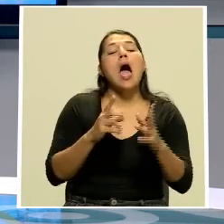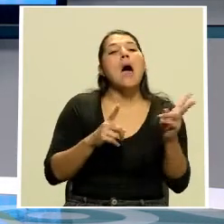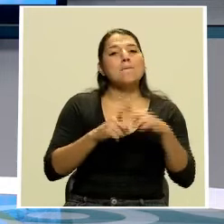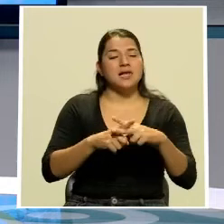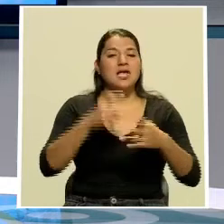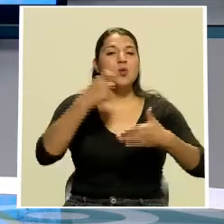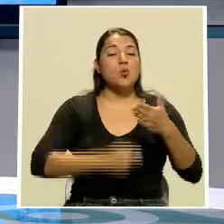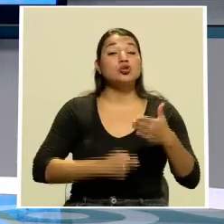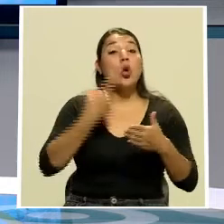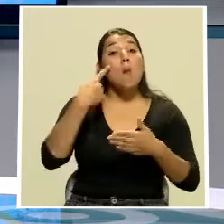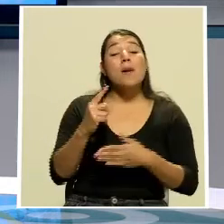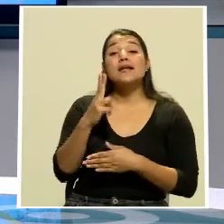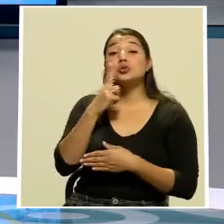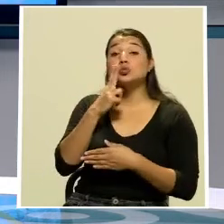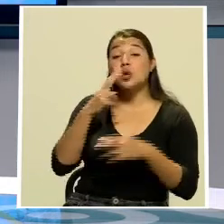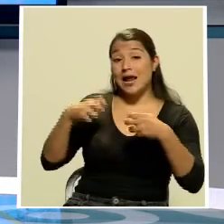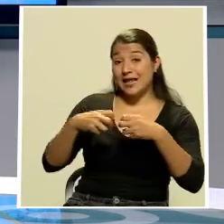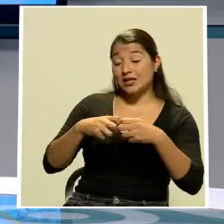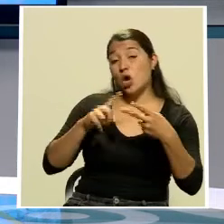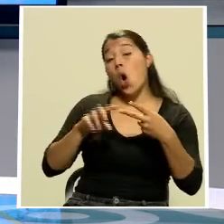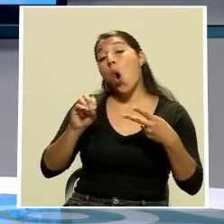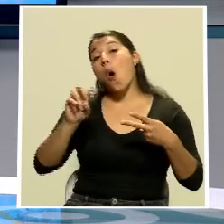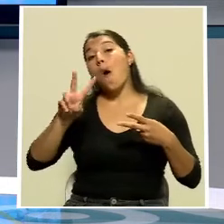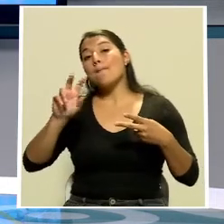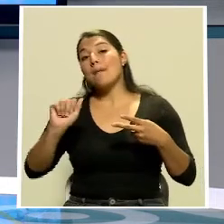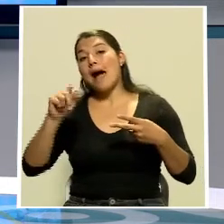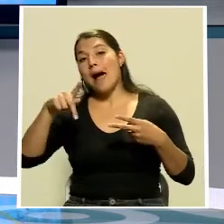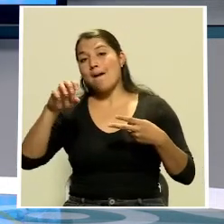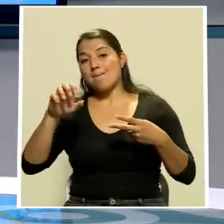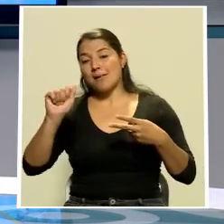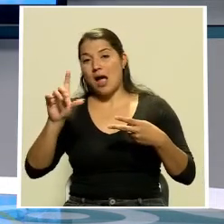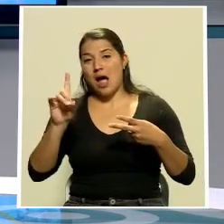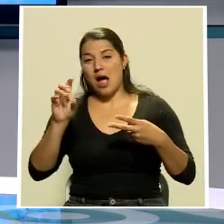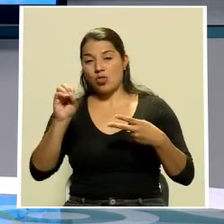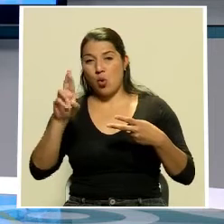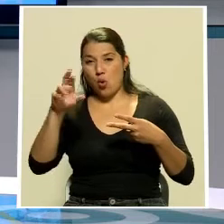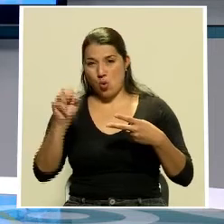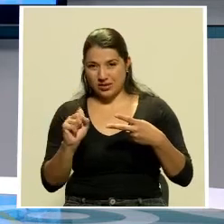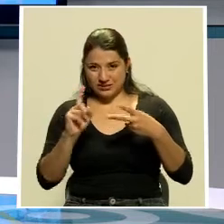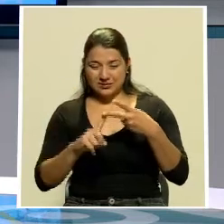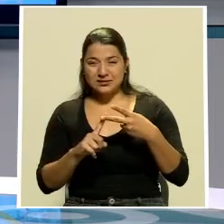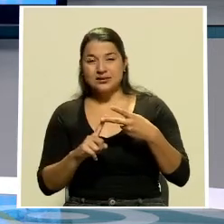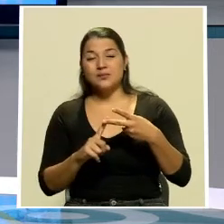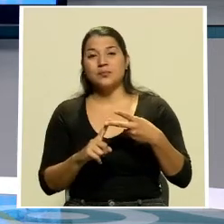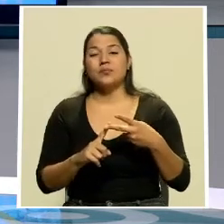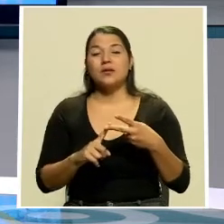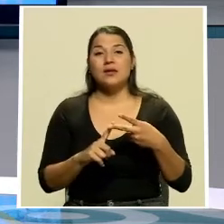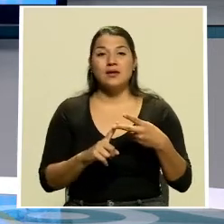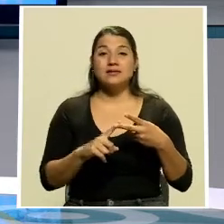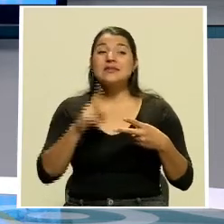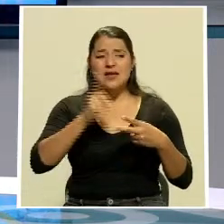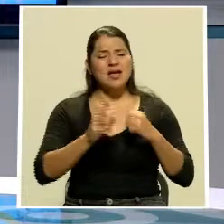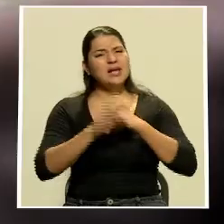beneficiosa para la salud de las personas y que más bien el monto del impuesto que se discute en la asamblea legislativa debería ser aún